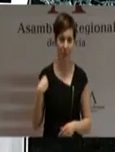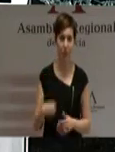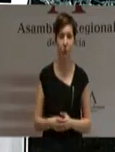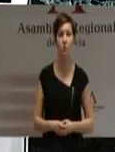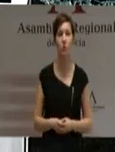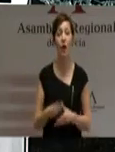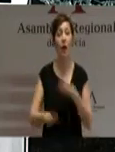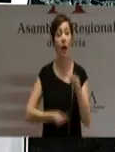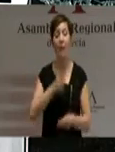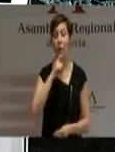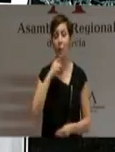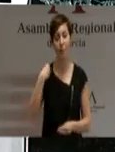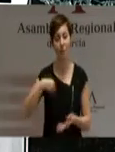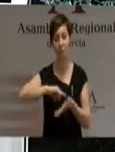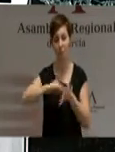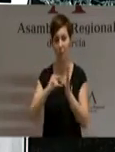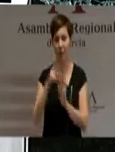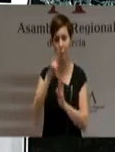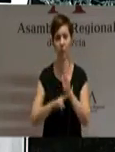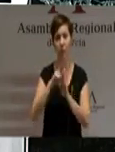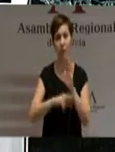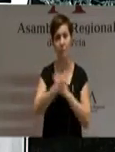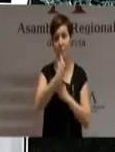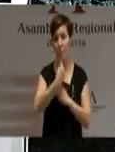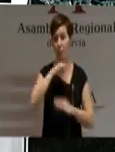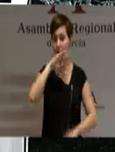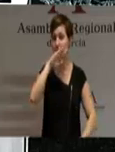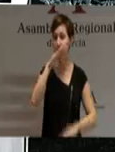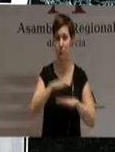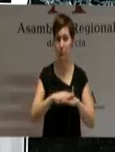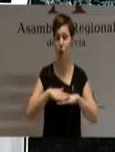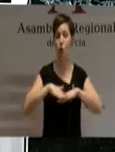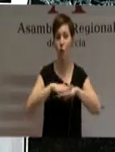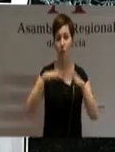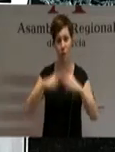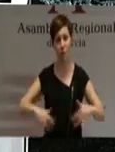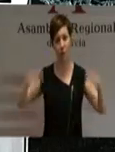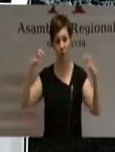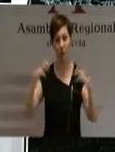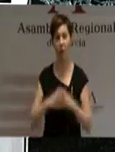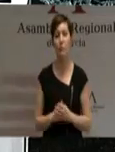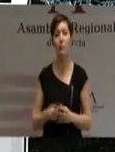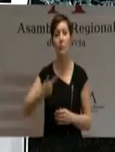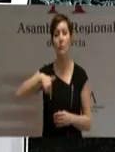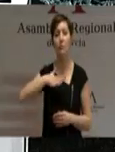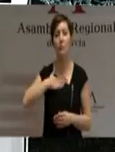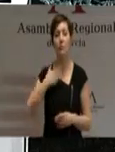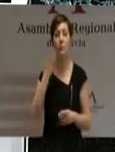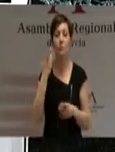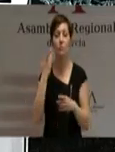mecanismos reglamentarios que los grupos y el gobierno pueden instar de la Cámara, sin que me proponga otra cosa